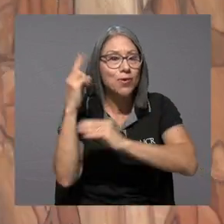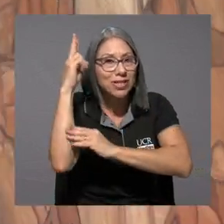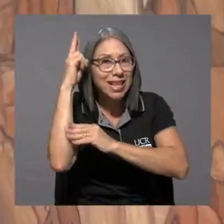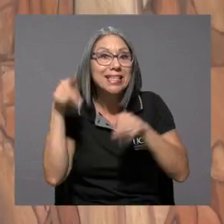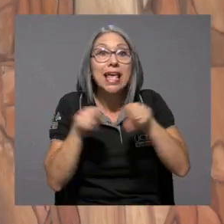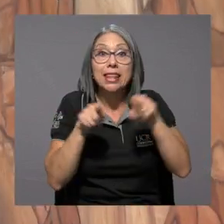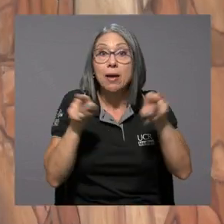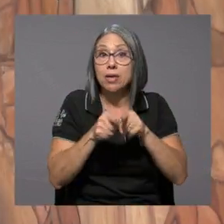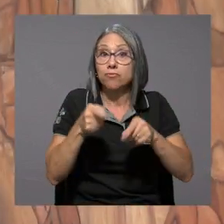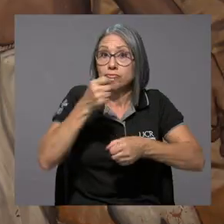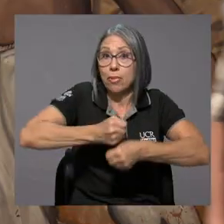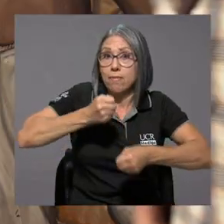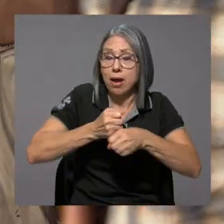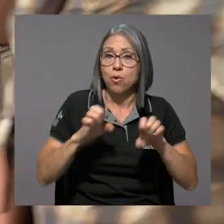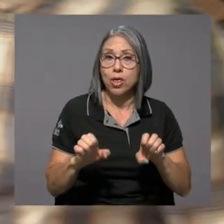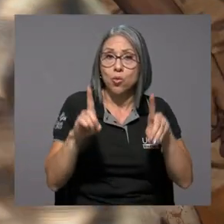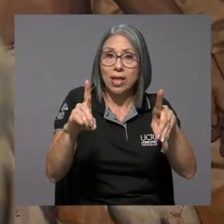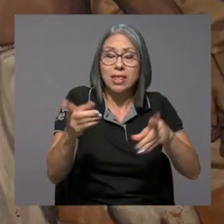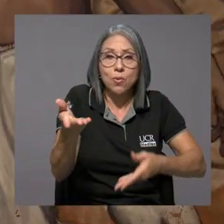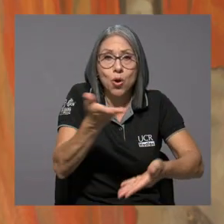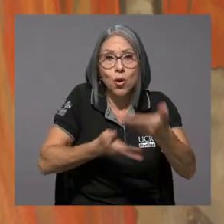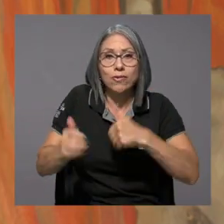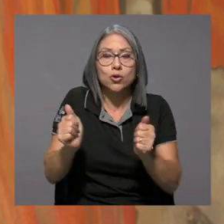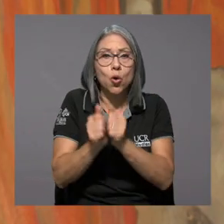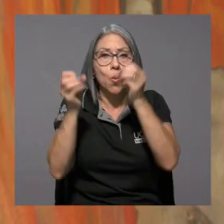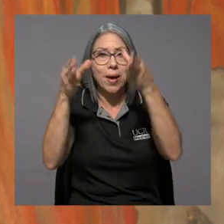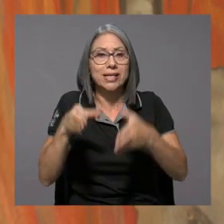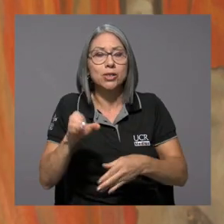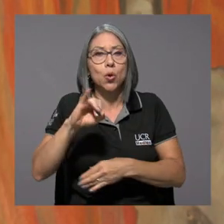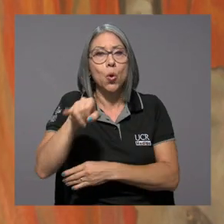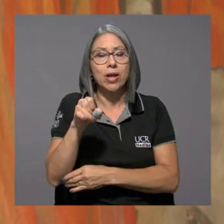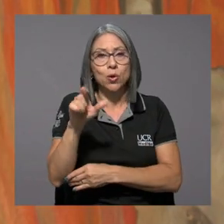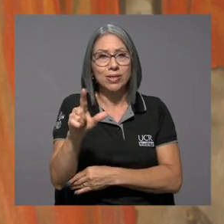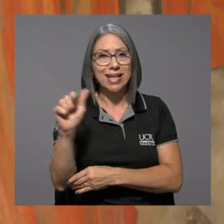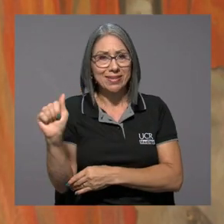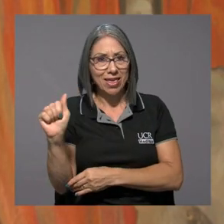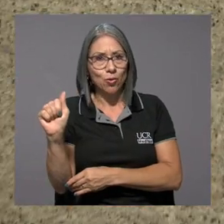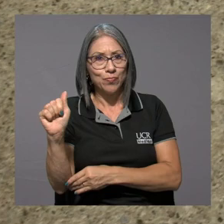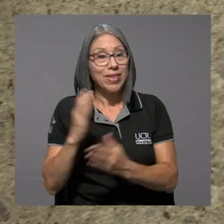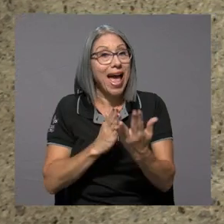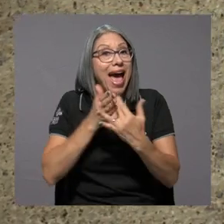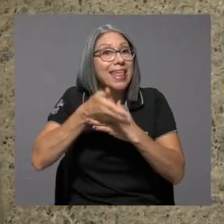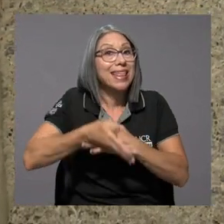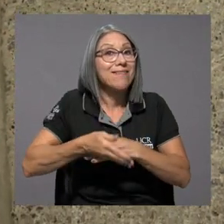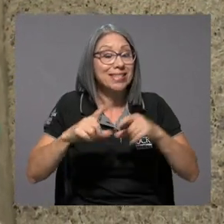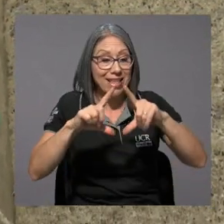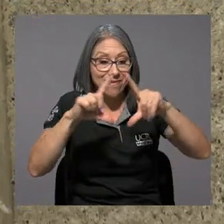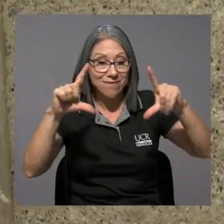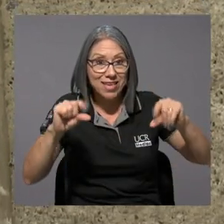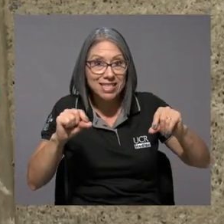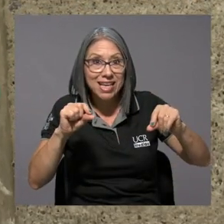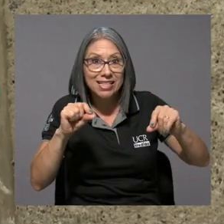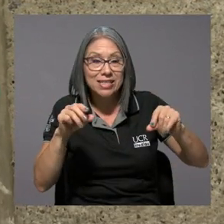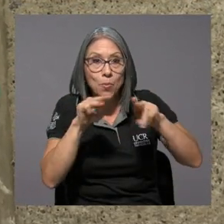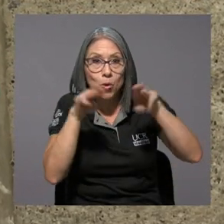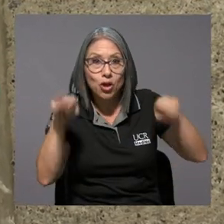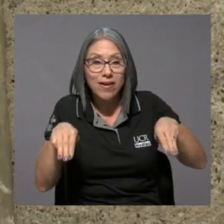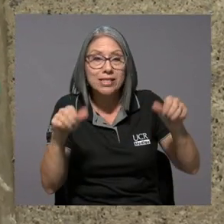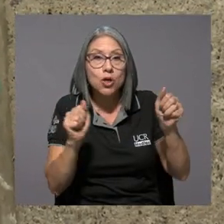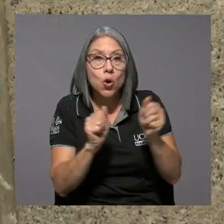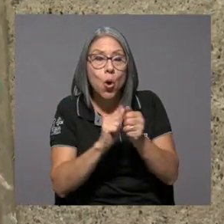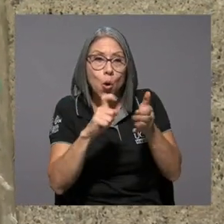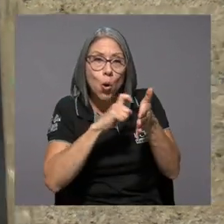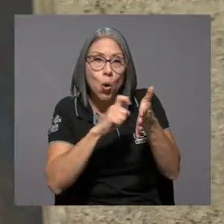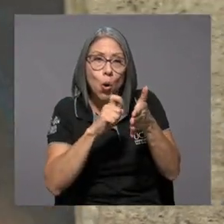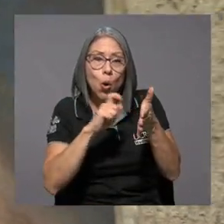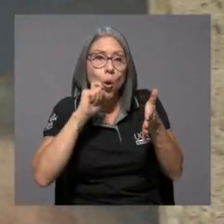una mediación educativa que realizamos en colaboración con el maestro Jorge Luis Acevedo. Entonces a través de unas fichas museográficas con un código QR,